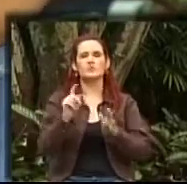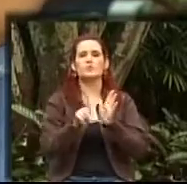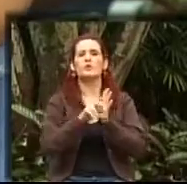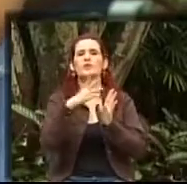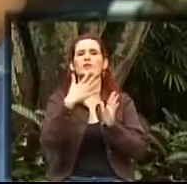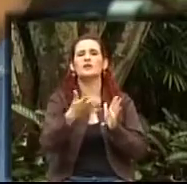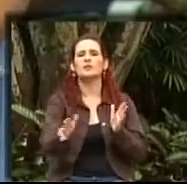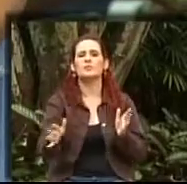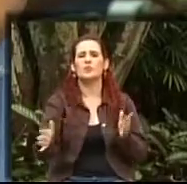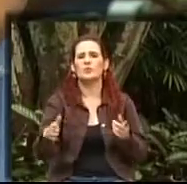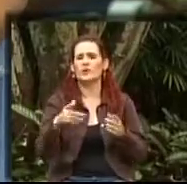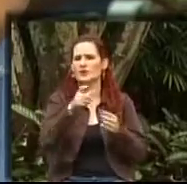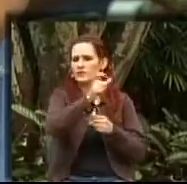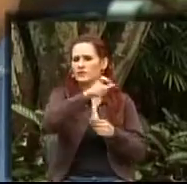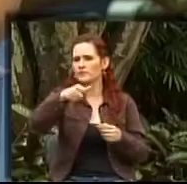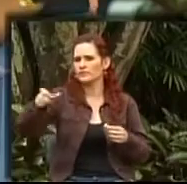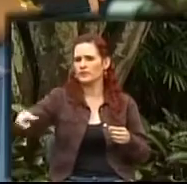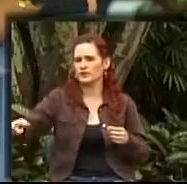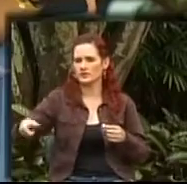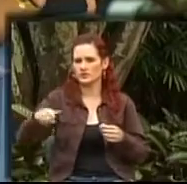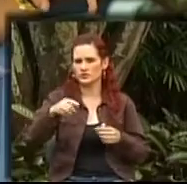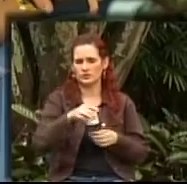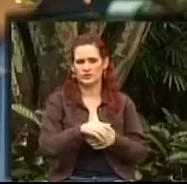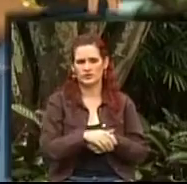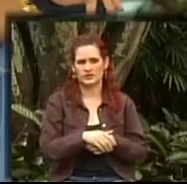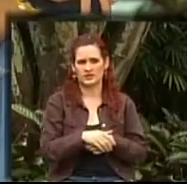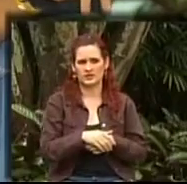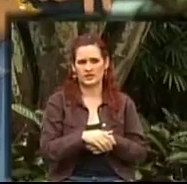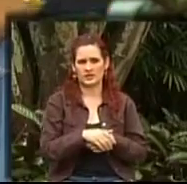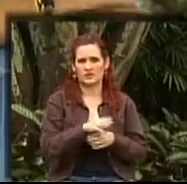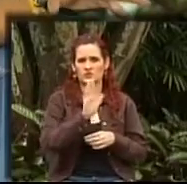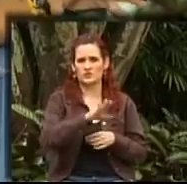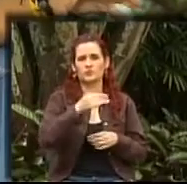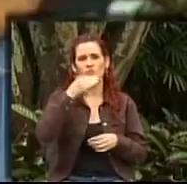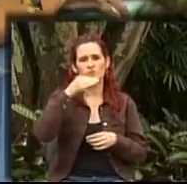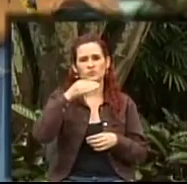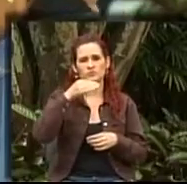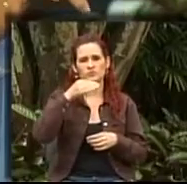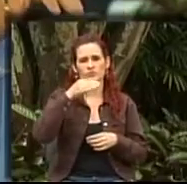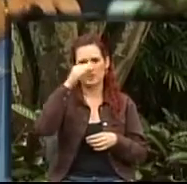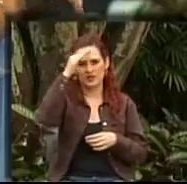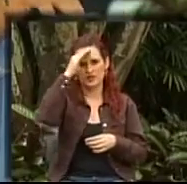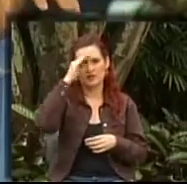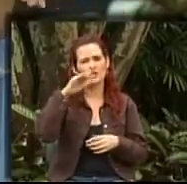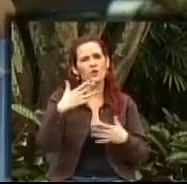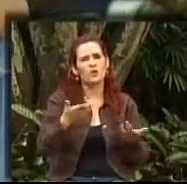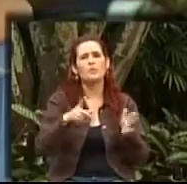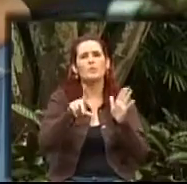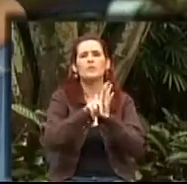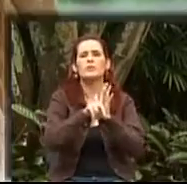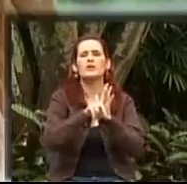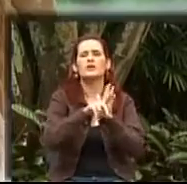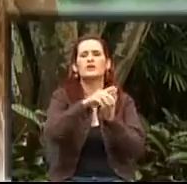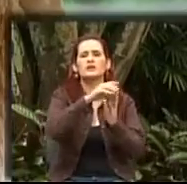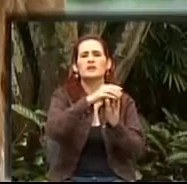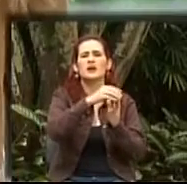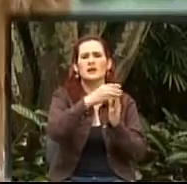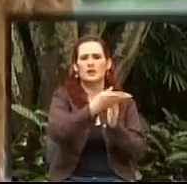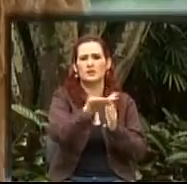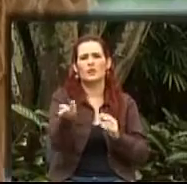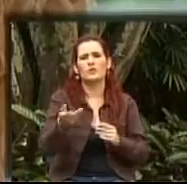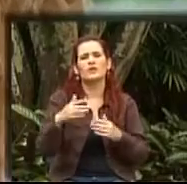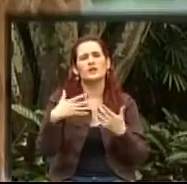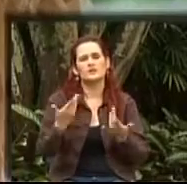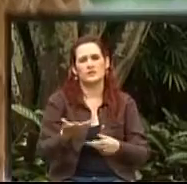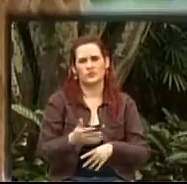pública para la atención del tema desde el ámbito municipal. ¿Cómo estamos ahí? ¿Hay una política pública específica? Bueno, existe una política